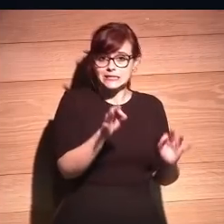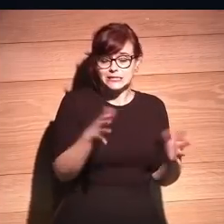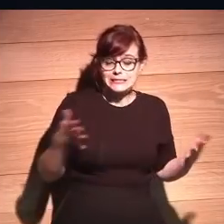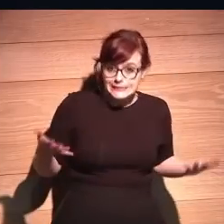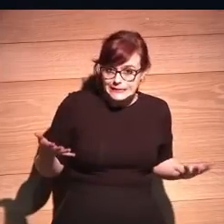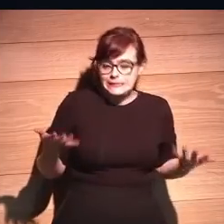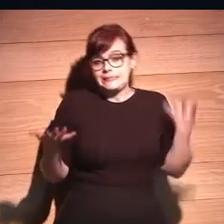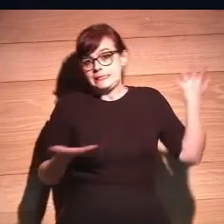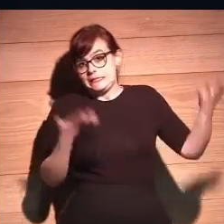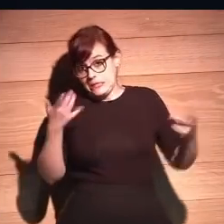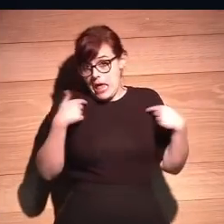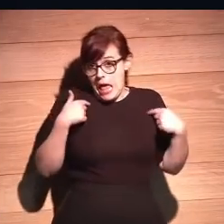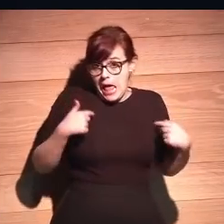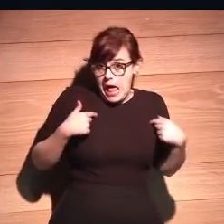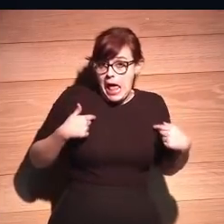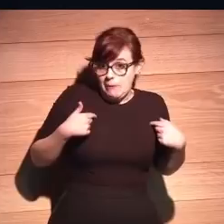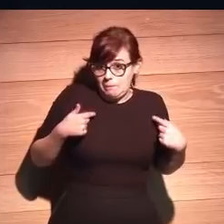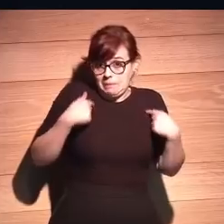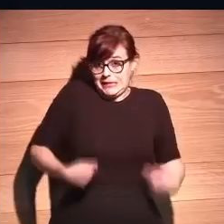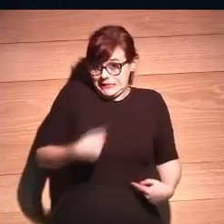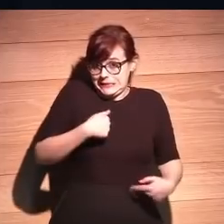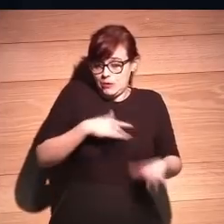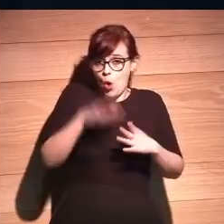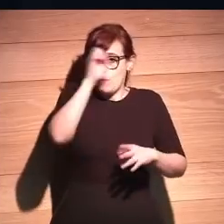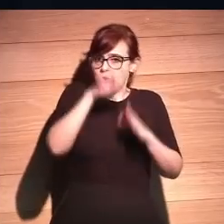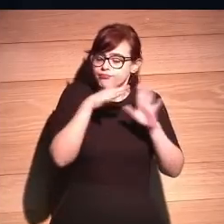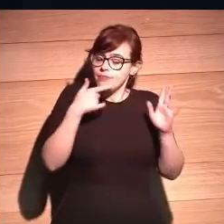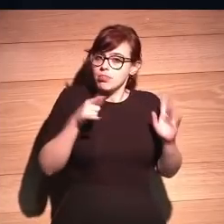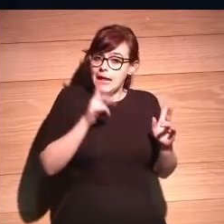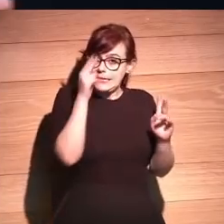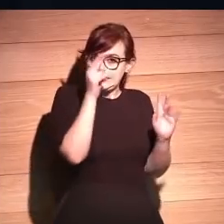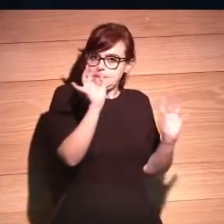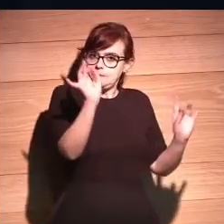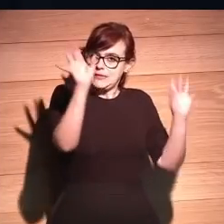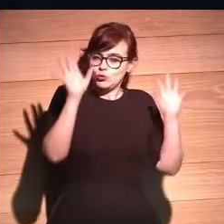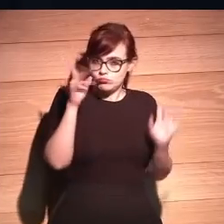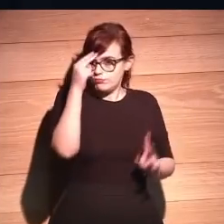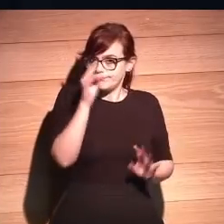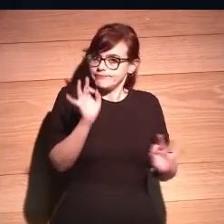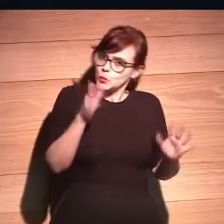A mí, a mí, a mí me da respeto. Quiero